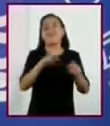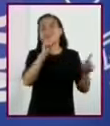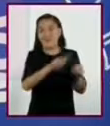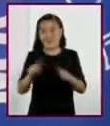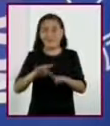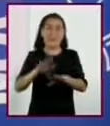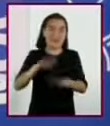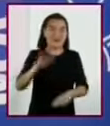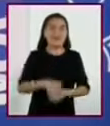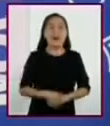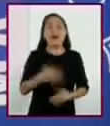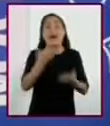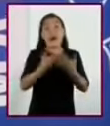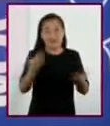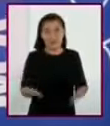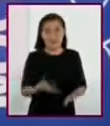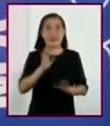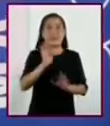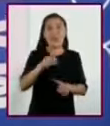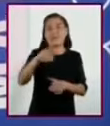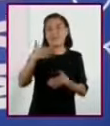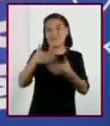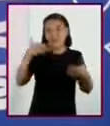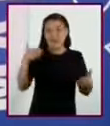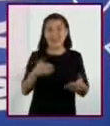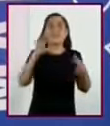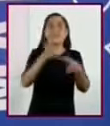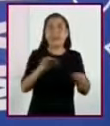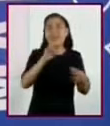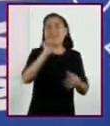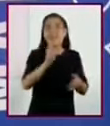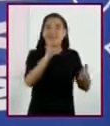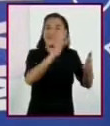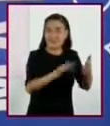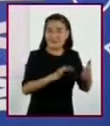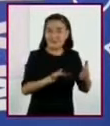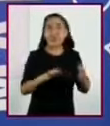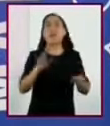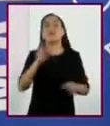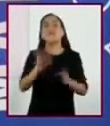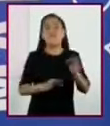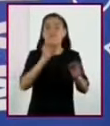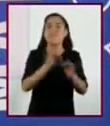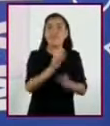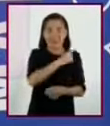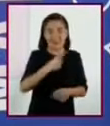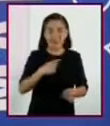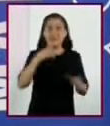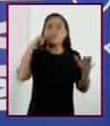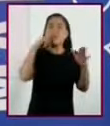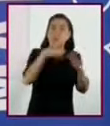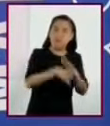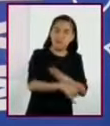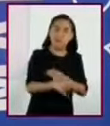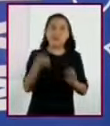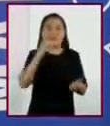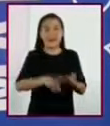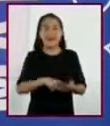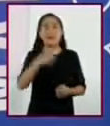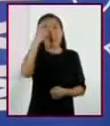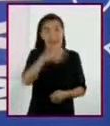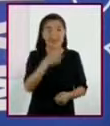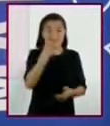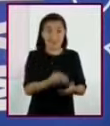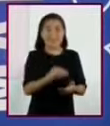Ahora bien, ya que hemos anticipado el contenido del texto, nos corresponde profundizar en él. Para ello, debemos